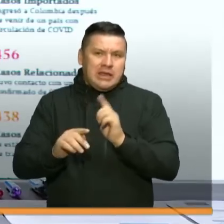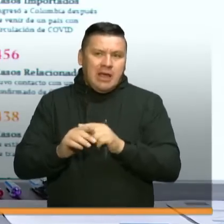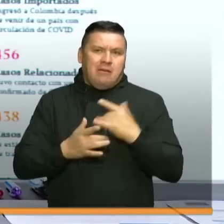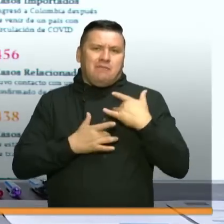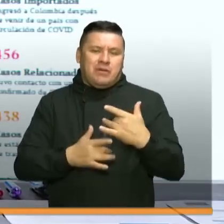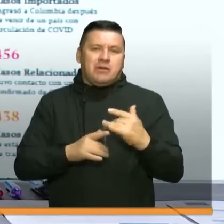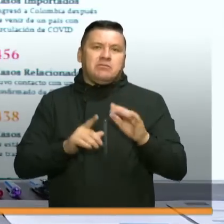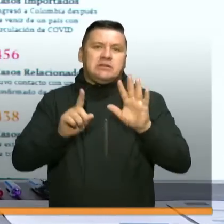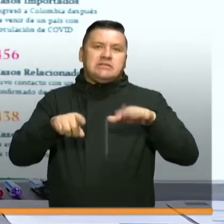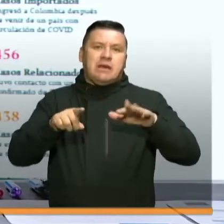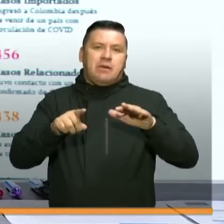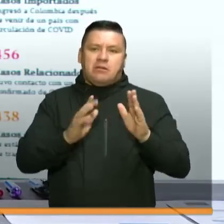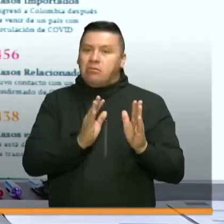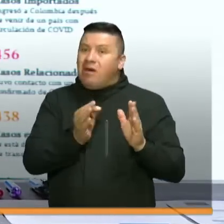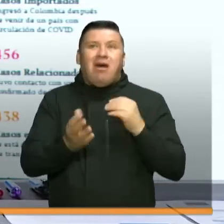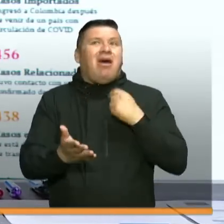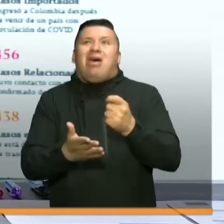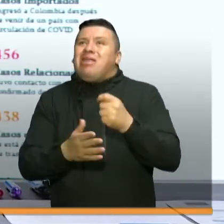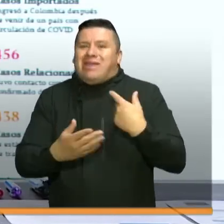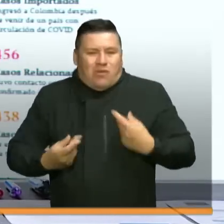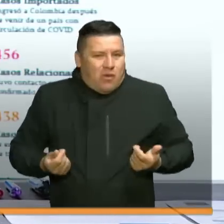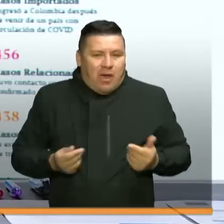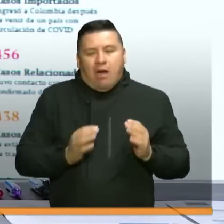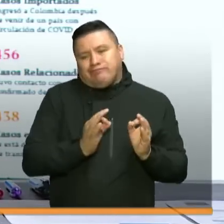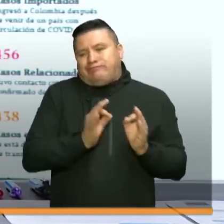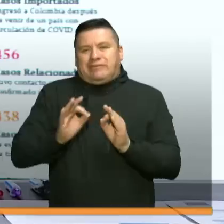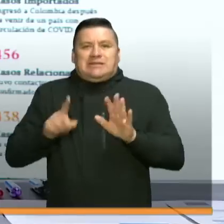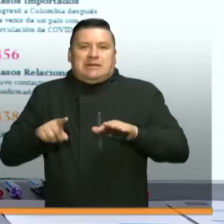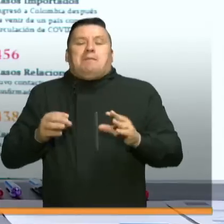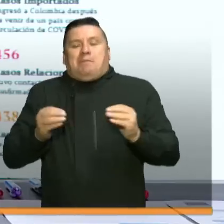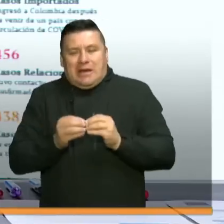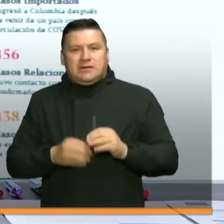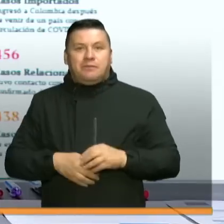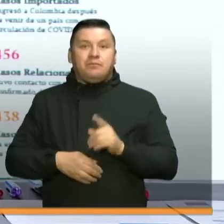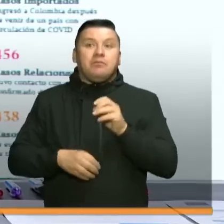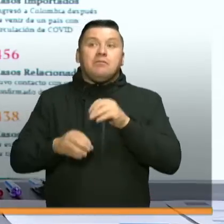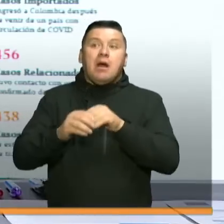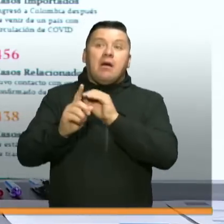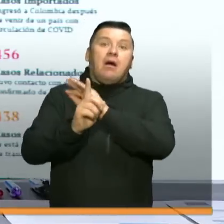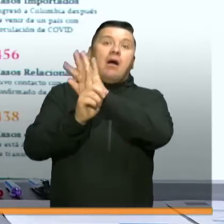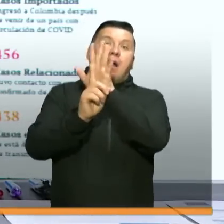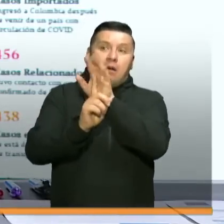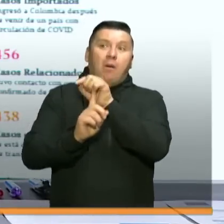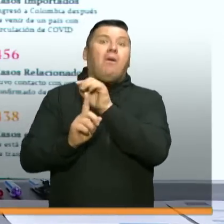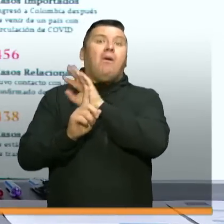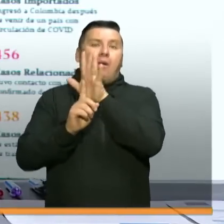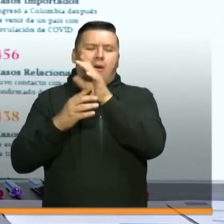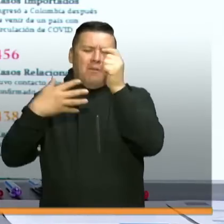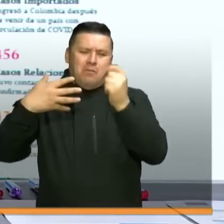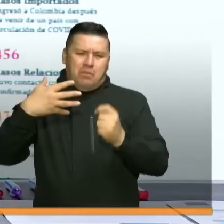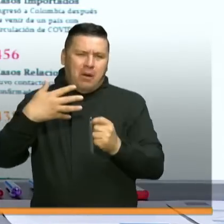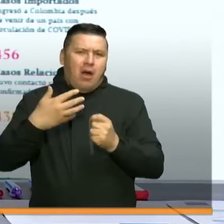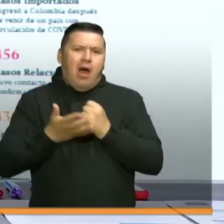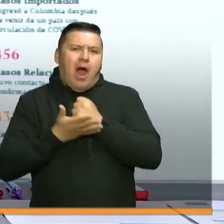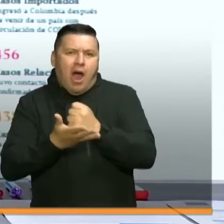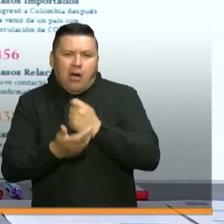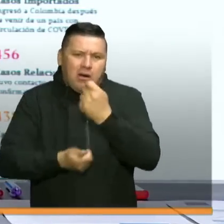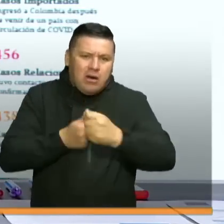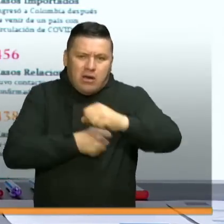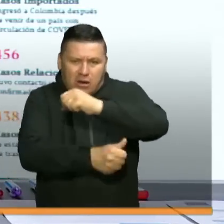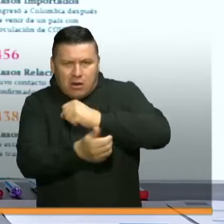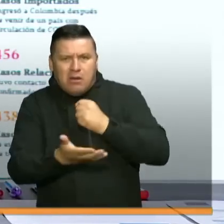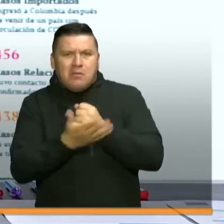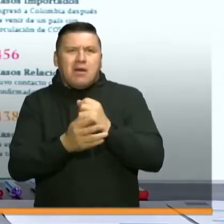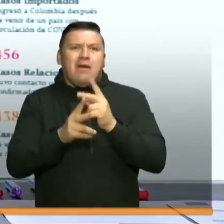gracia hasta por seis meses. Las personas que me preguntan, Banco Agrario, no solamente estamos lanzando nuevas líneas para los pequeños productores en